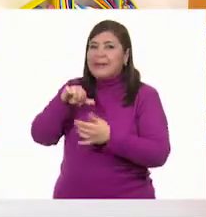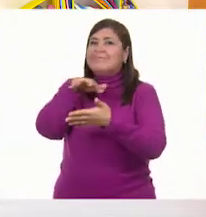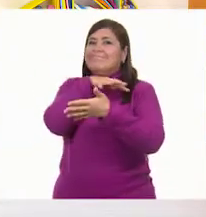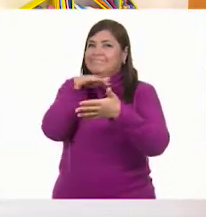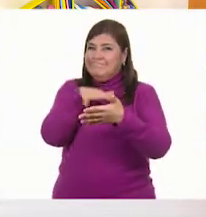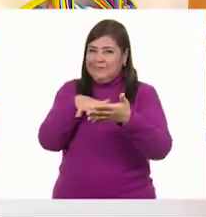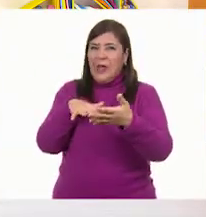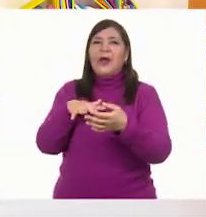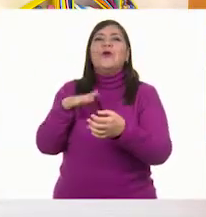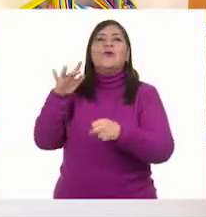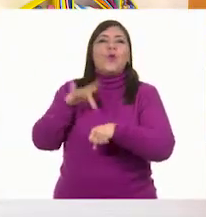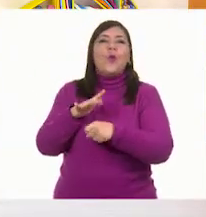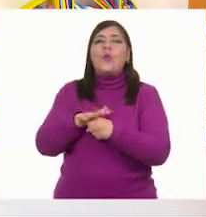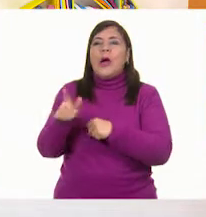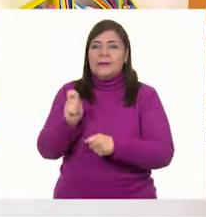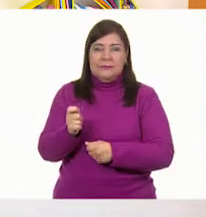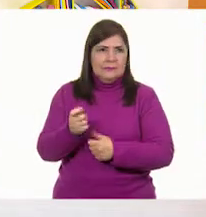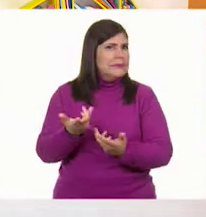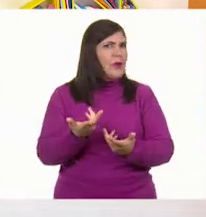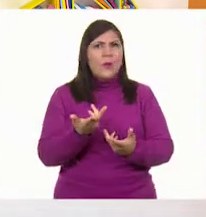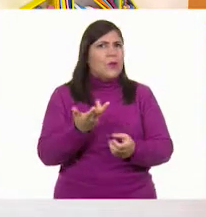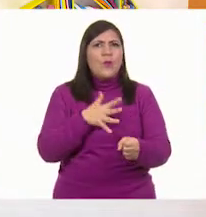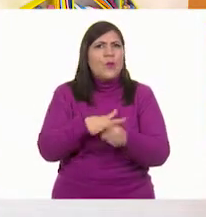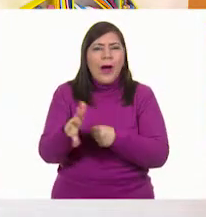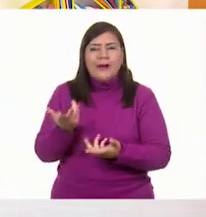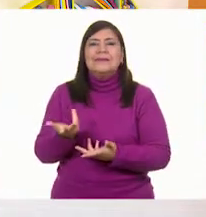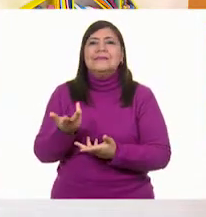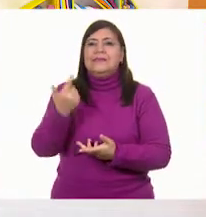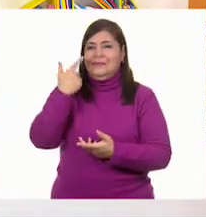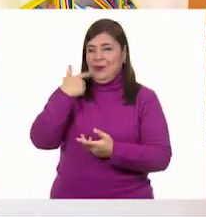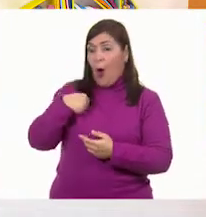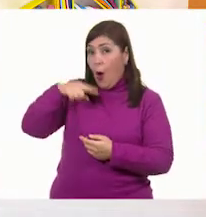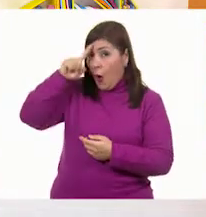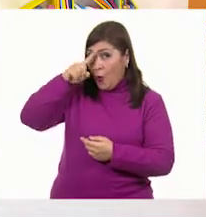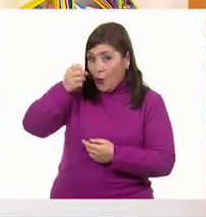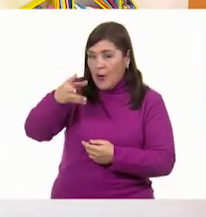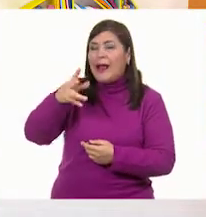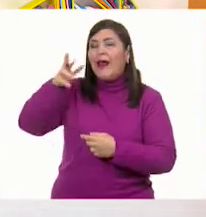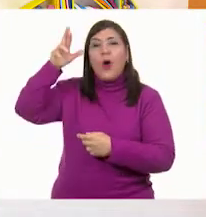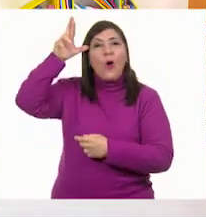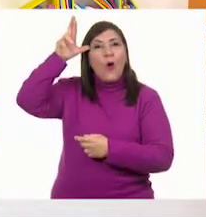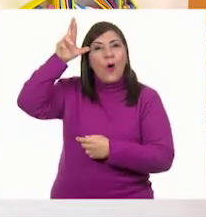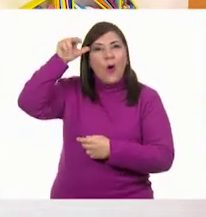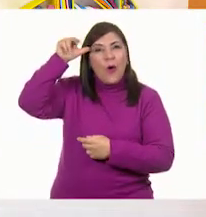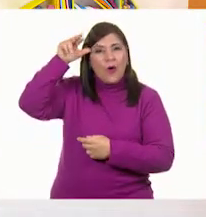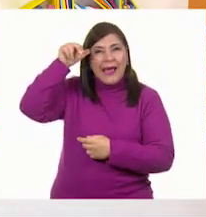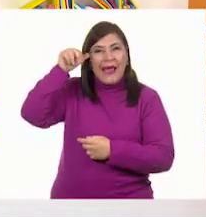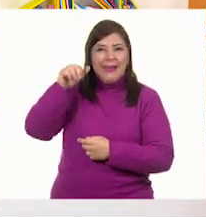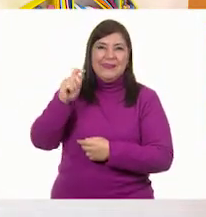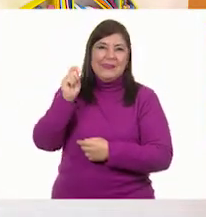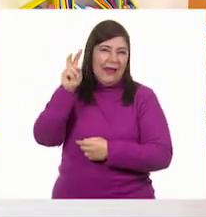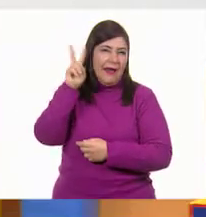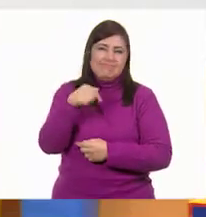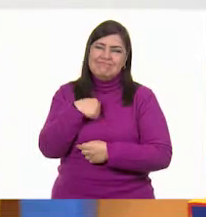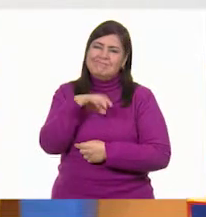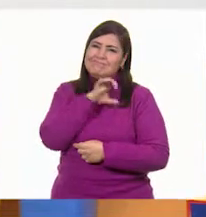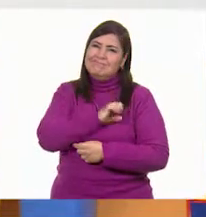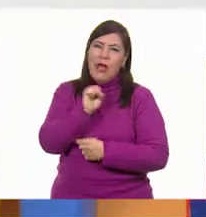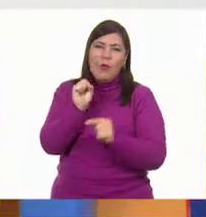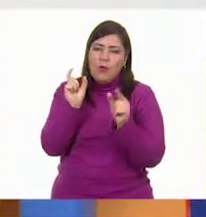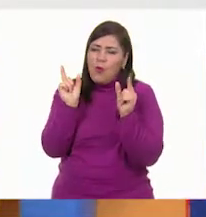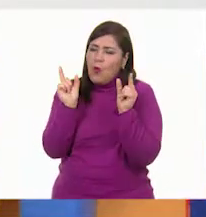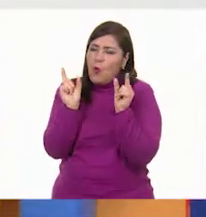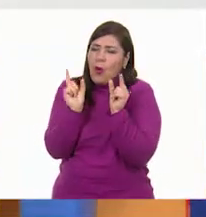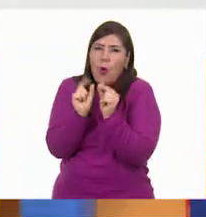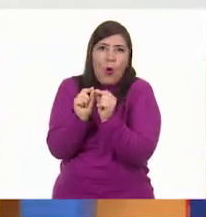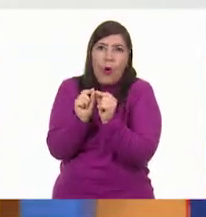¡Ah, muy bien! ¿Cuál vamos a leer? Yo les voy a recomendar la del conejo, que a mí me fascina. Es muy cortita, pero tiene